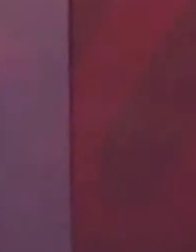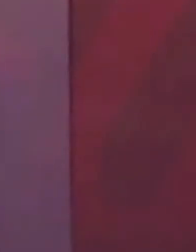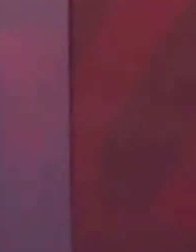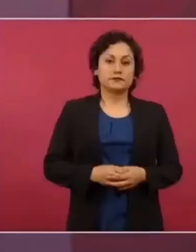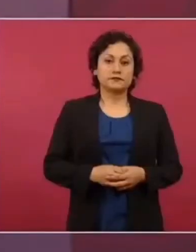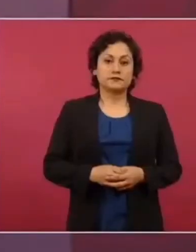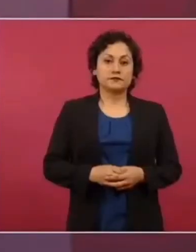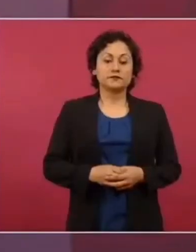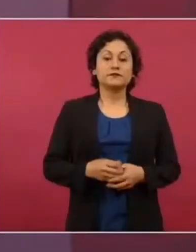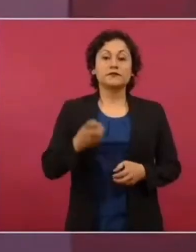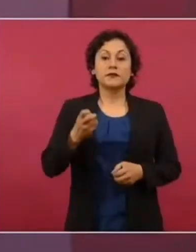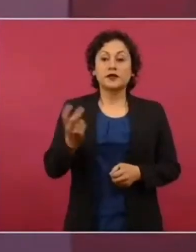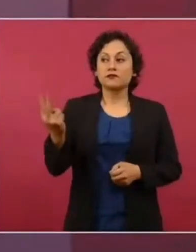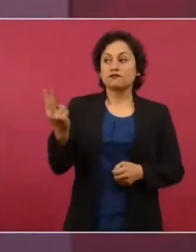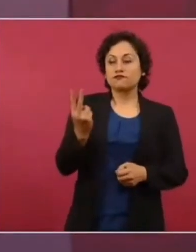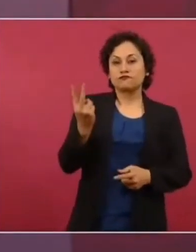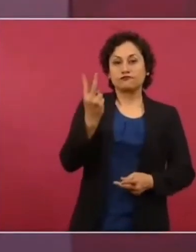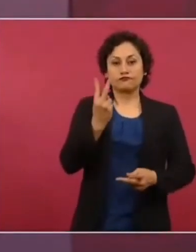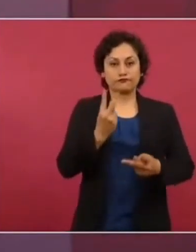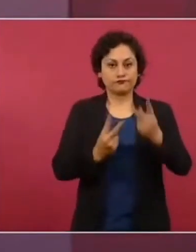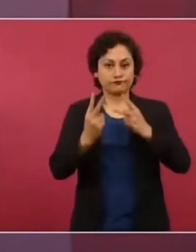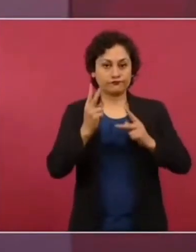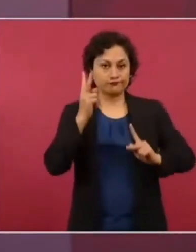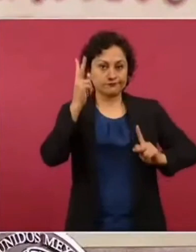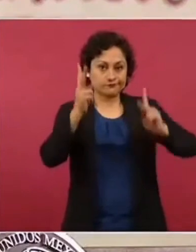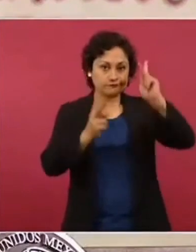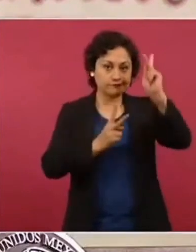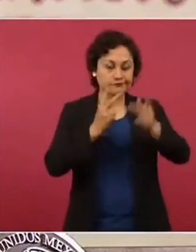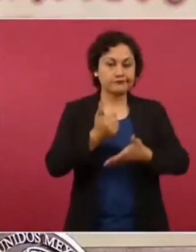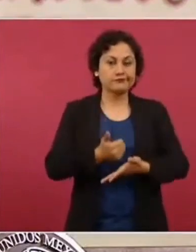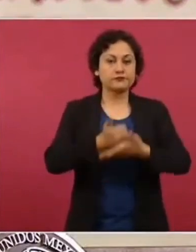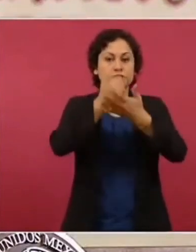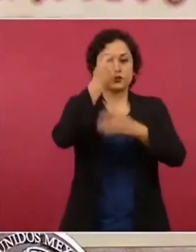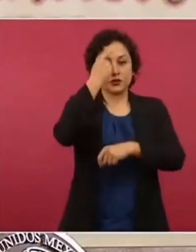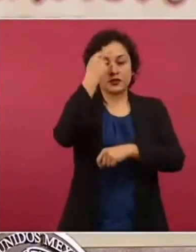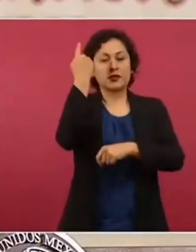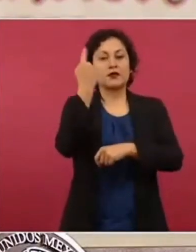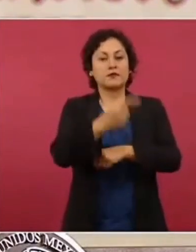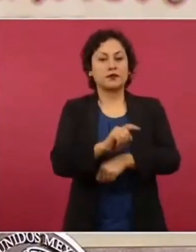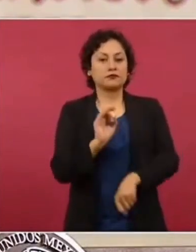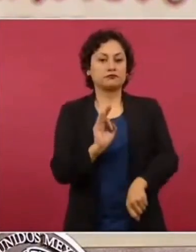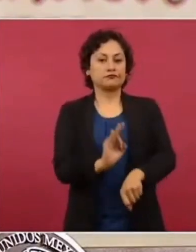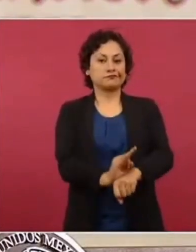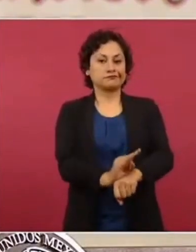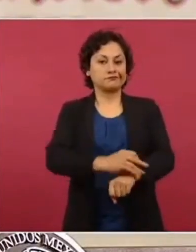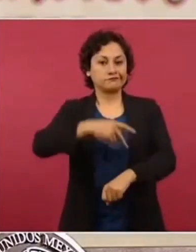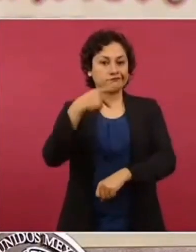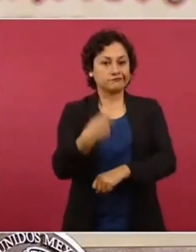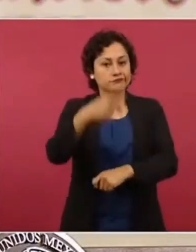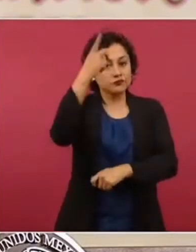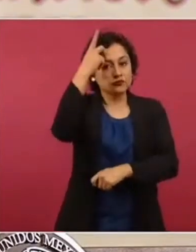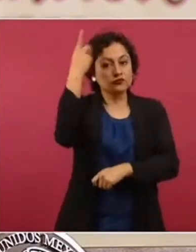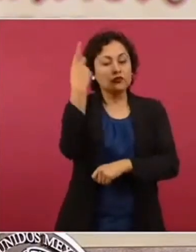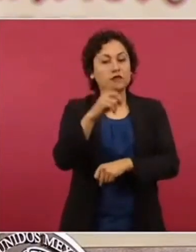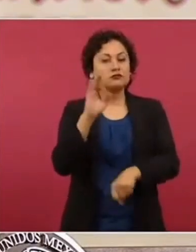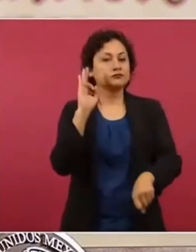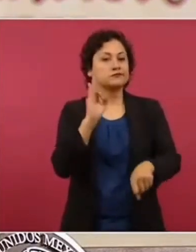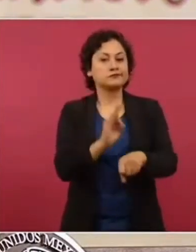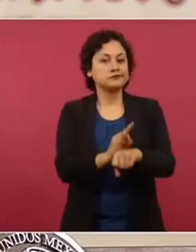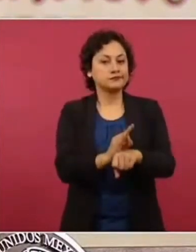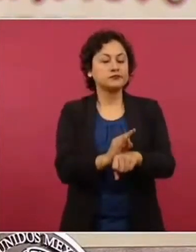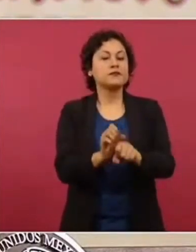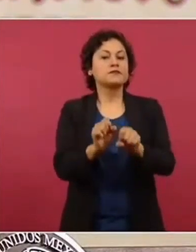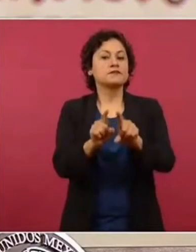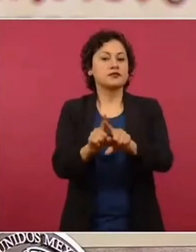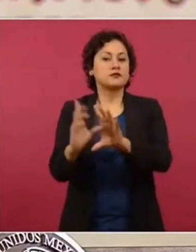profundizar nuestros vínculos en el sector de la protección del patrimonio cultural con nuevas iniciativas de capacitación de la